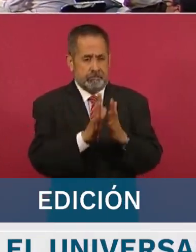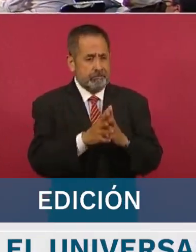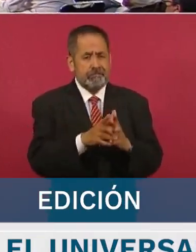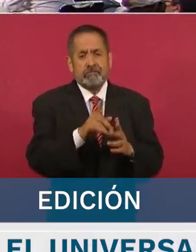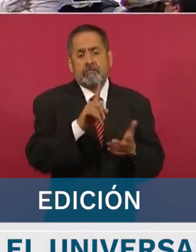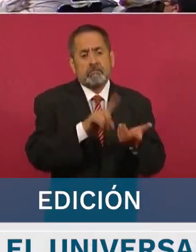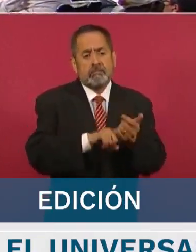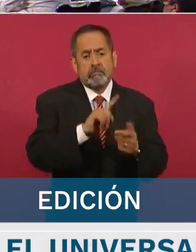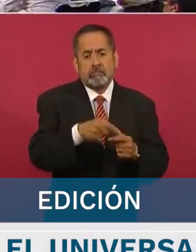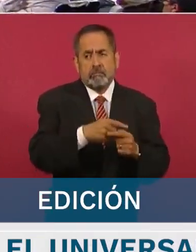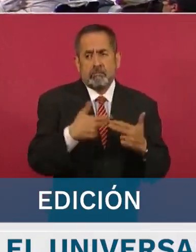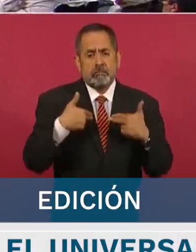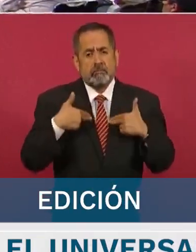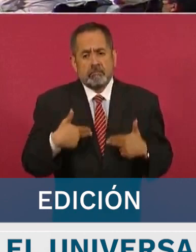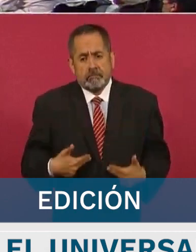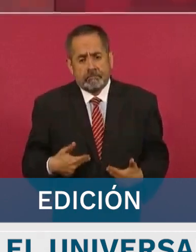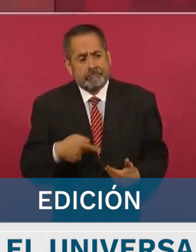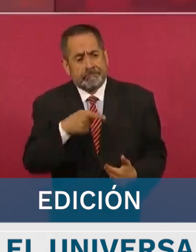humanos.